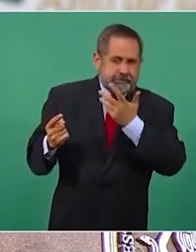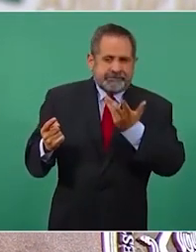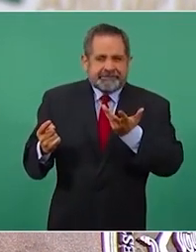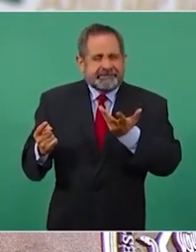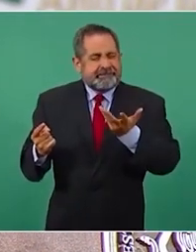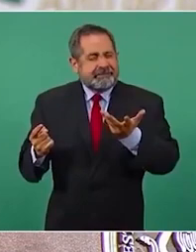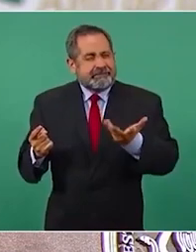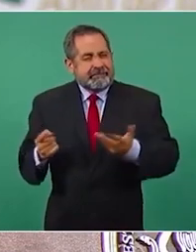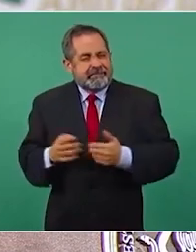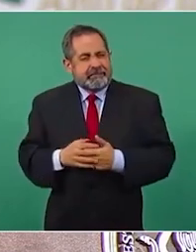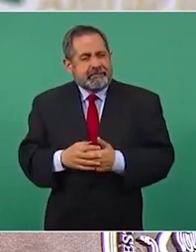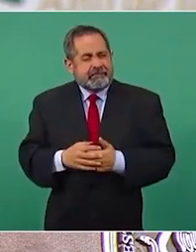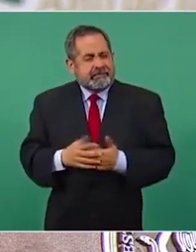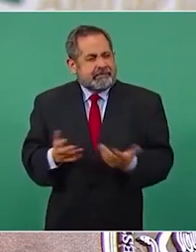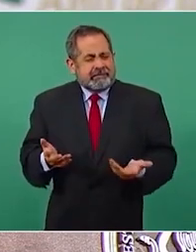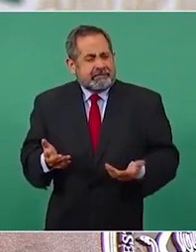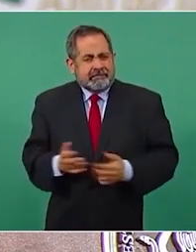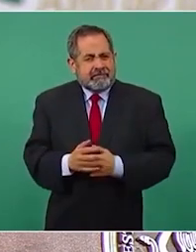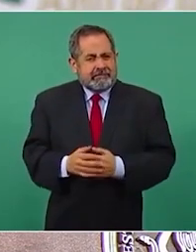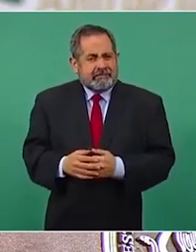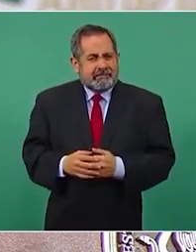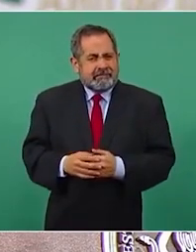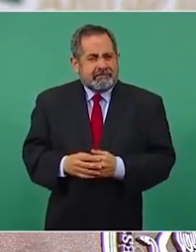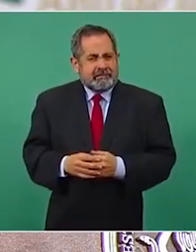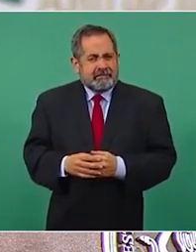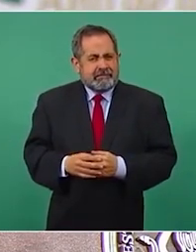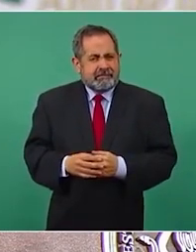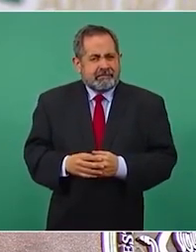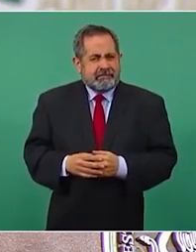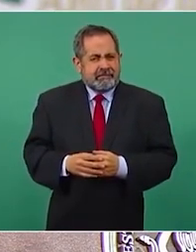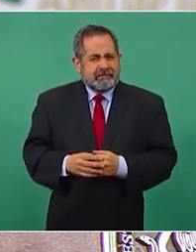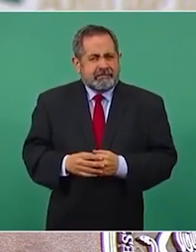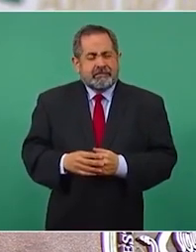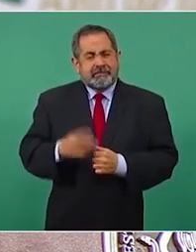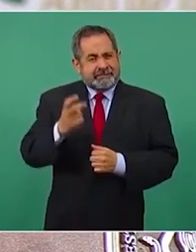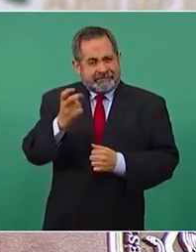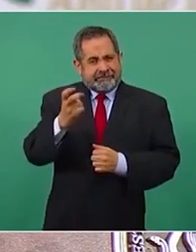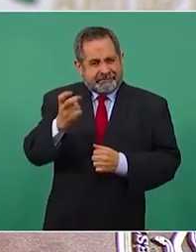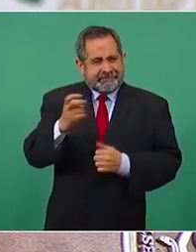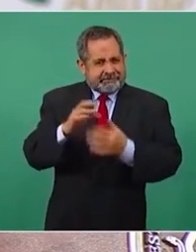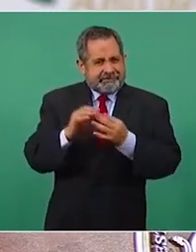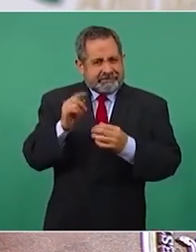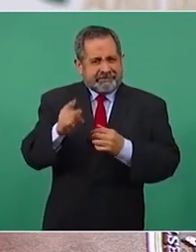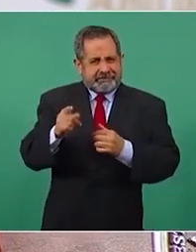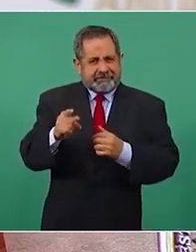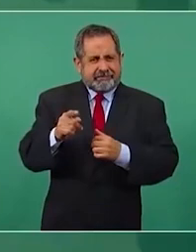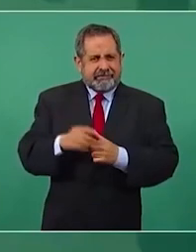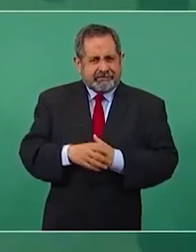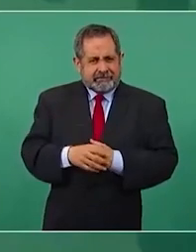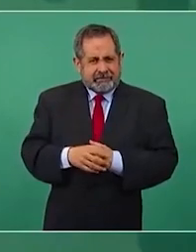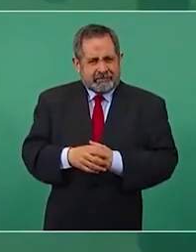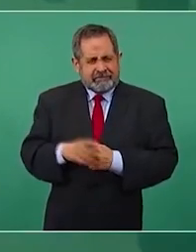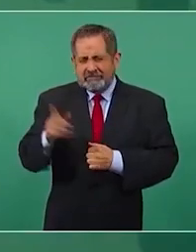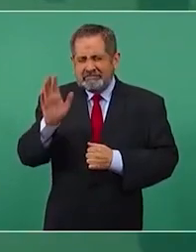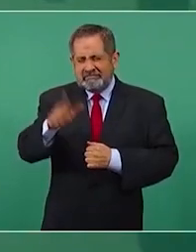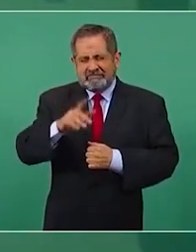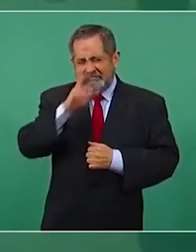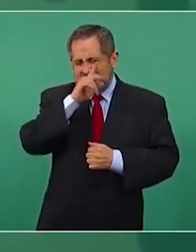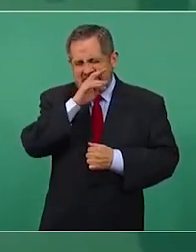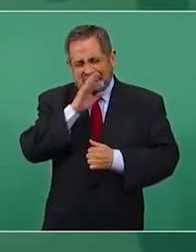Le digo, de eso no te preocupes.